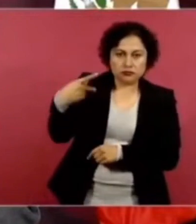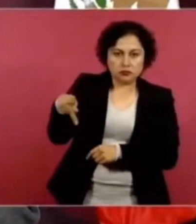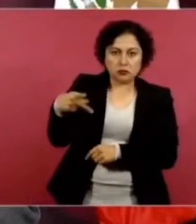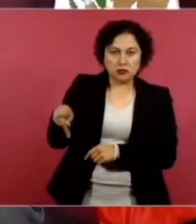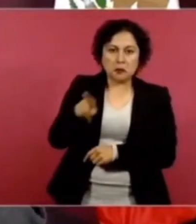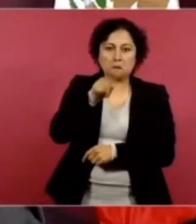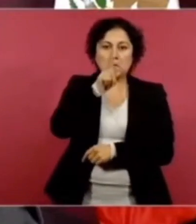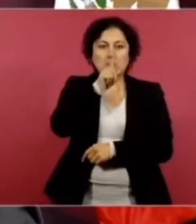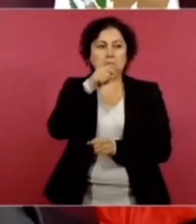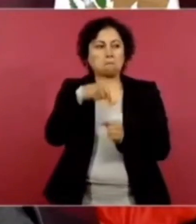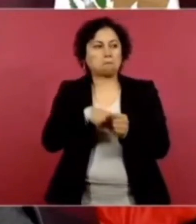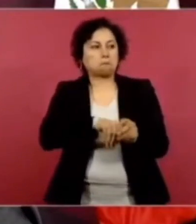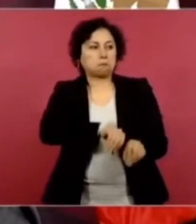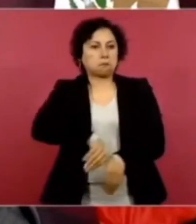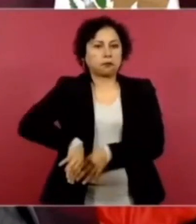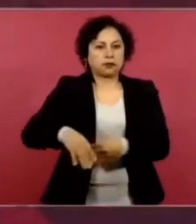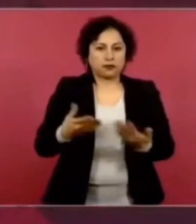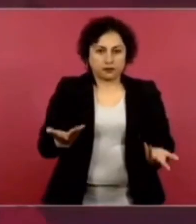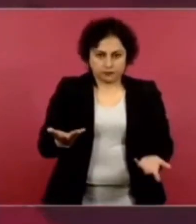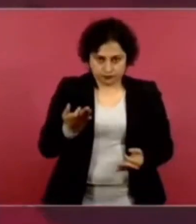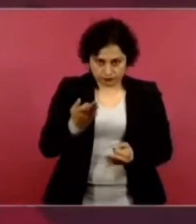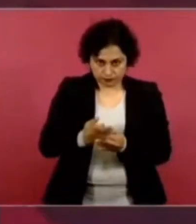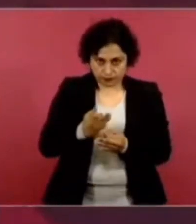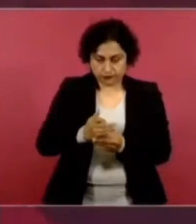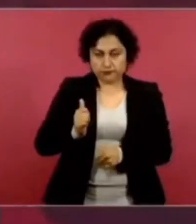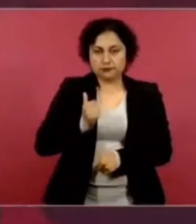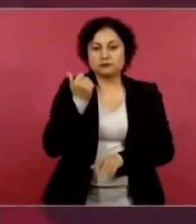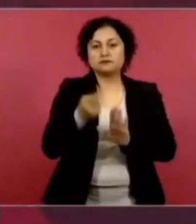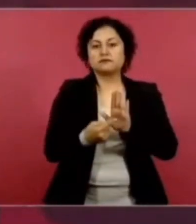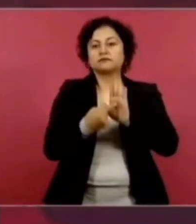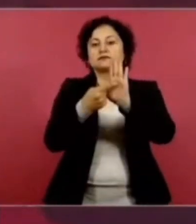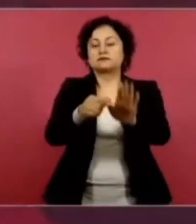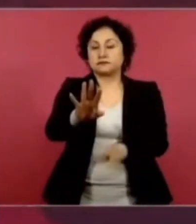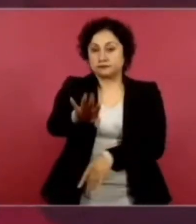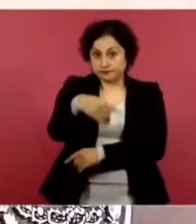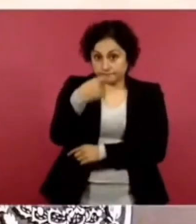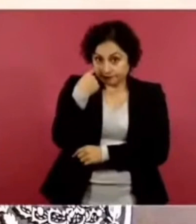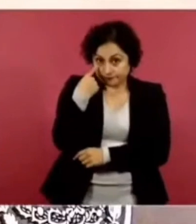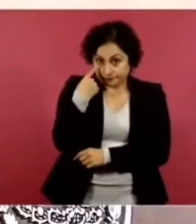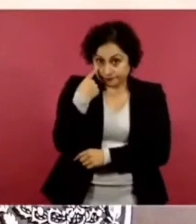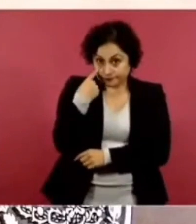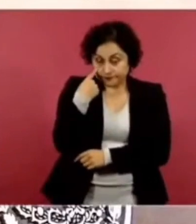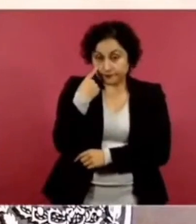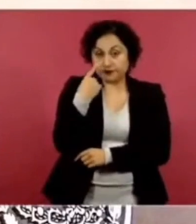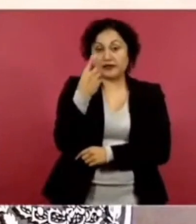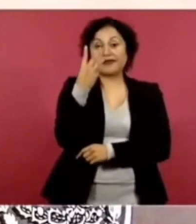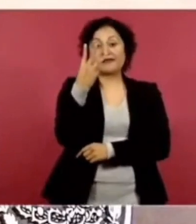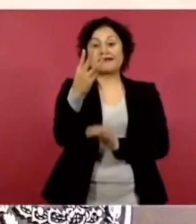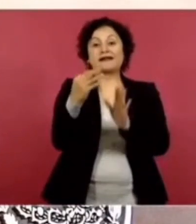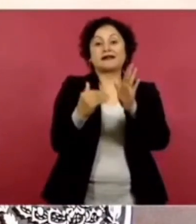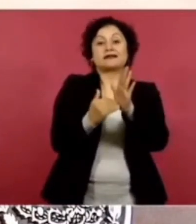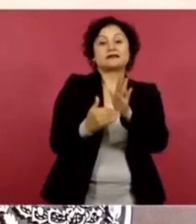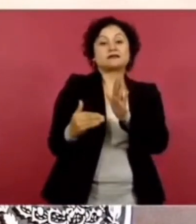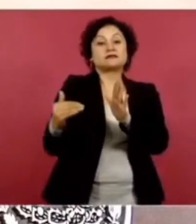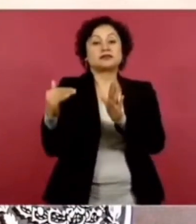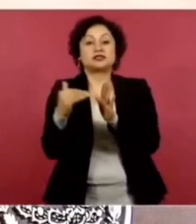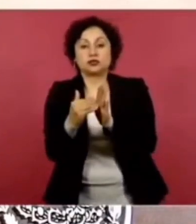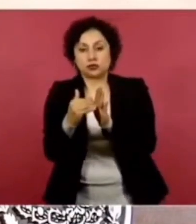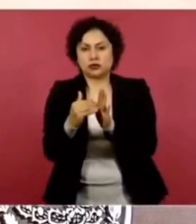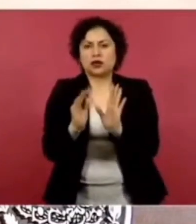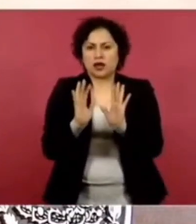Se van a adquirir 3 millones, ya empezamos a entregarles,